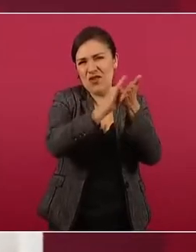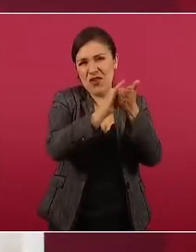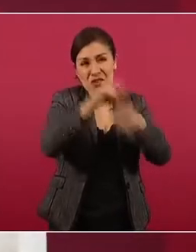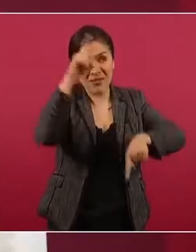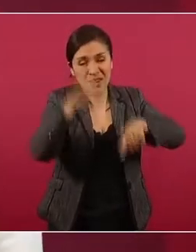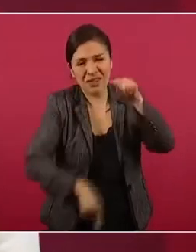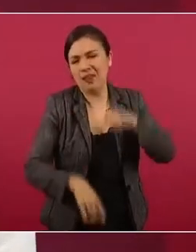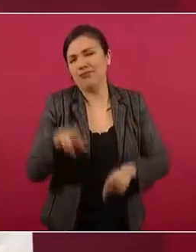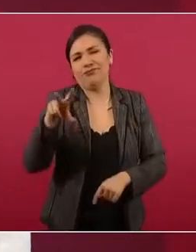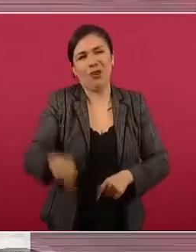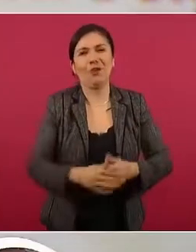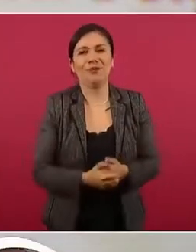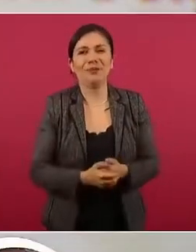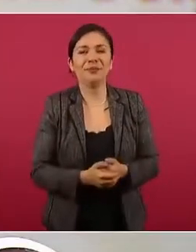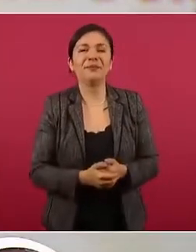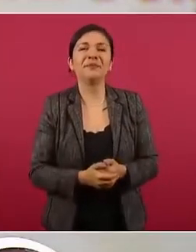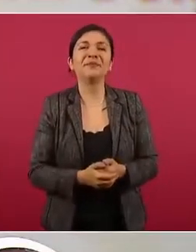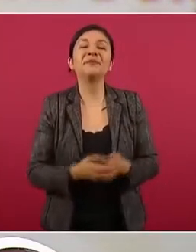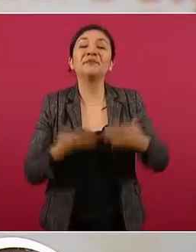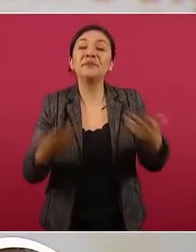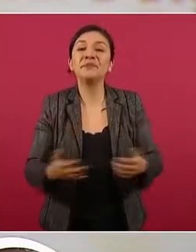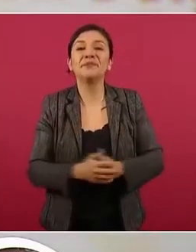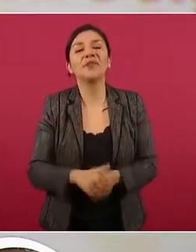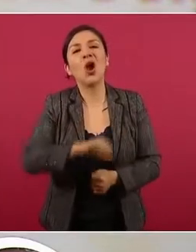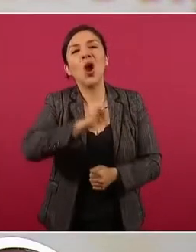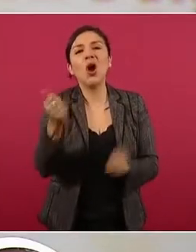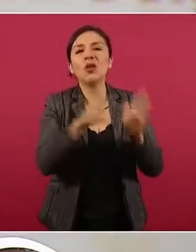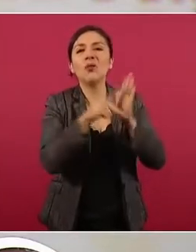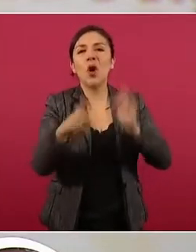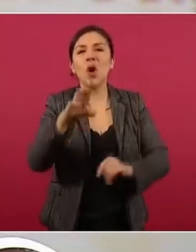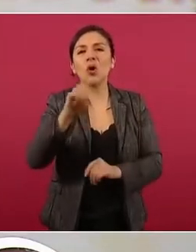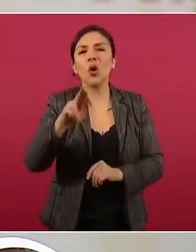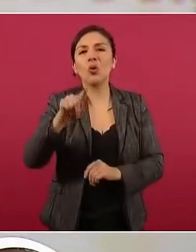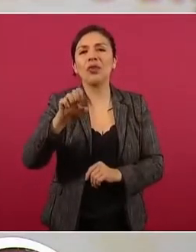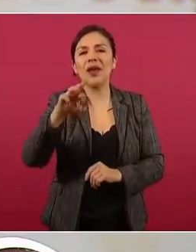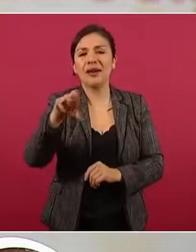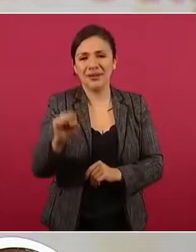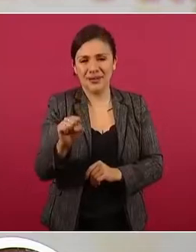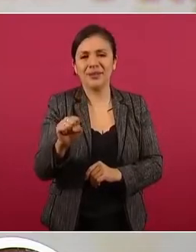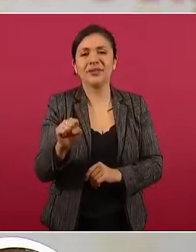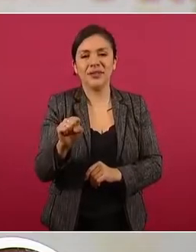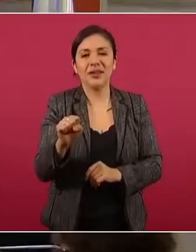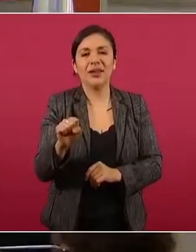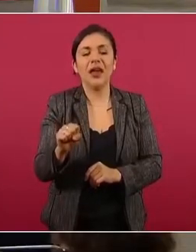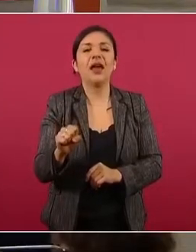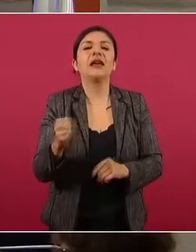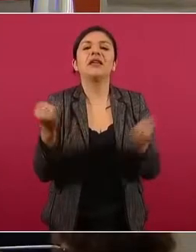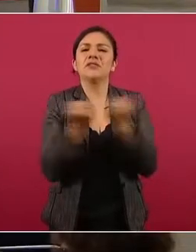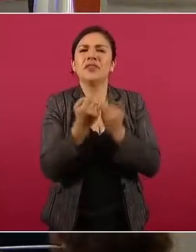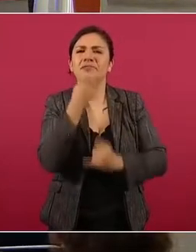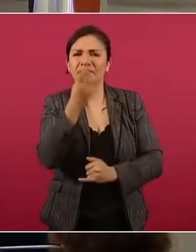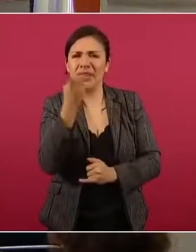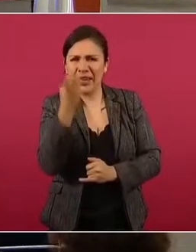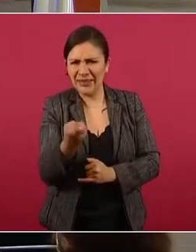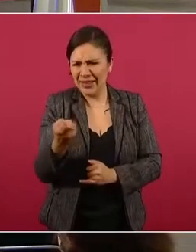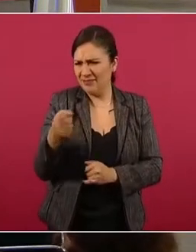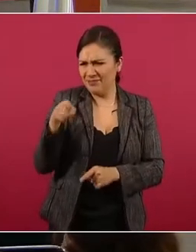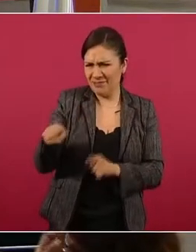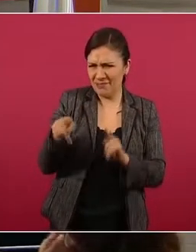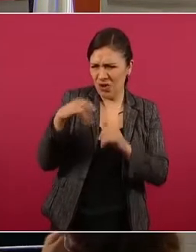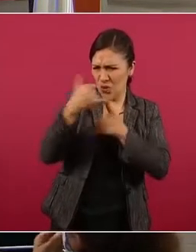La agenda Reuters, a través de su plataforma de fact-checking, desmintió lo dicho por Lozano.